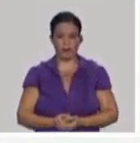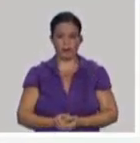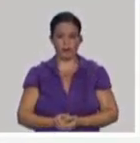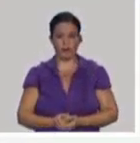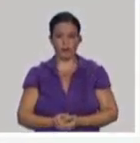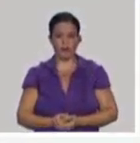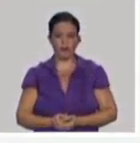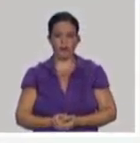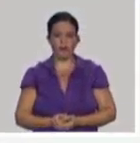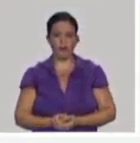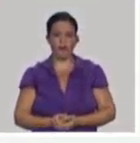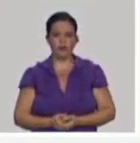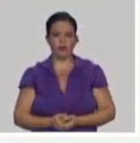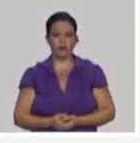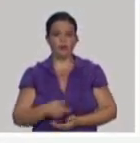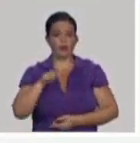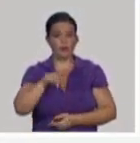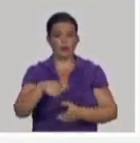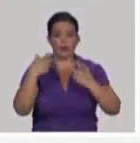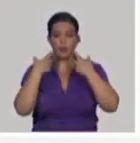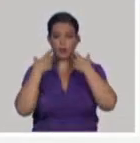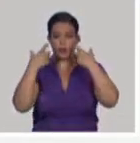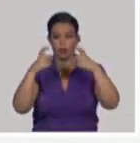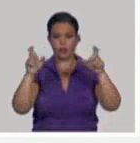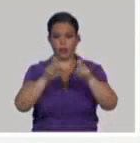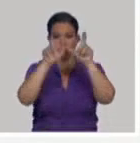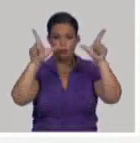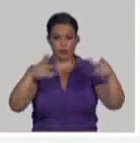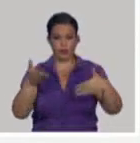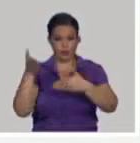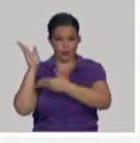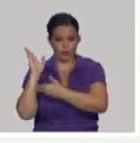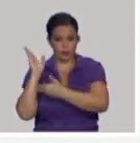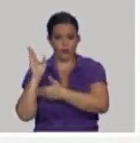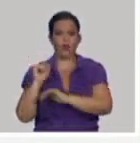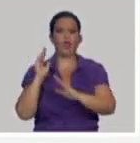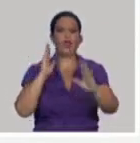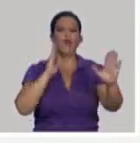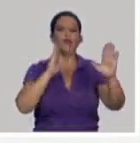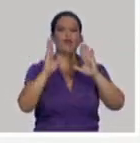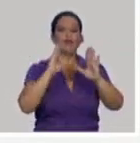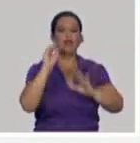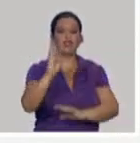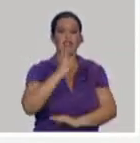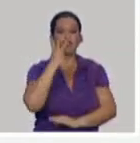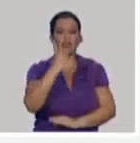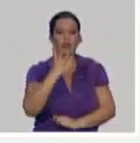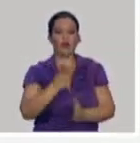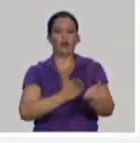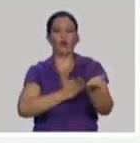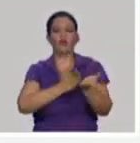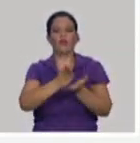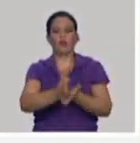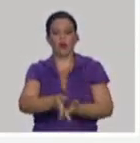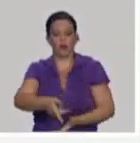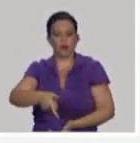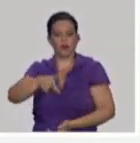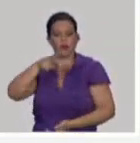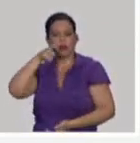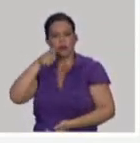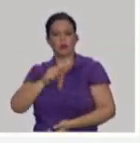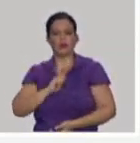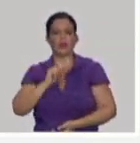soberana plus. Y lo significativo, próximo, ya en la fase 3 nosotros seguimos estos sujetos. Más de